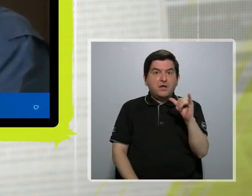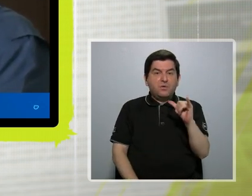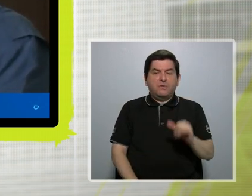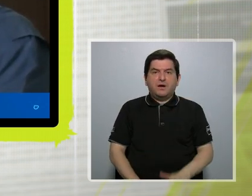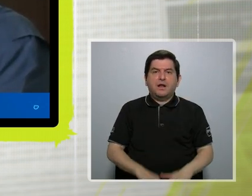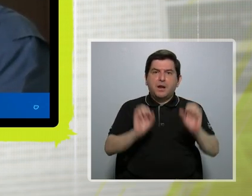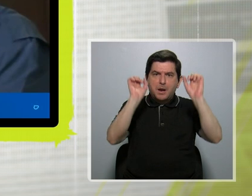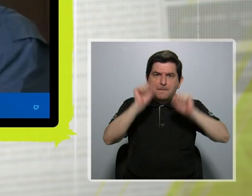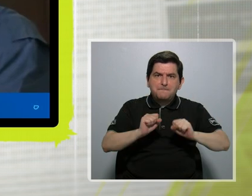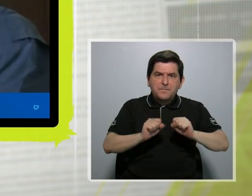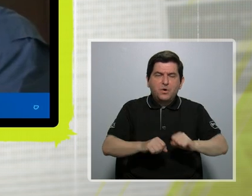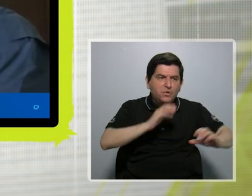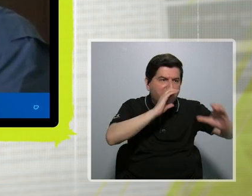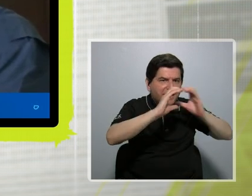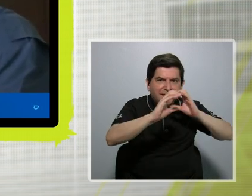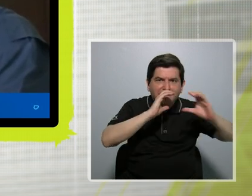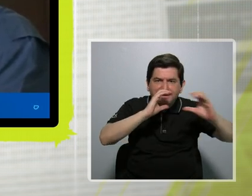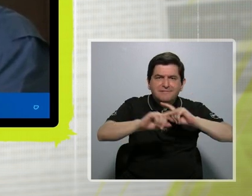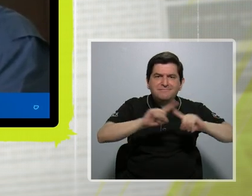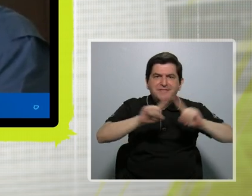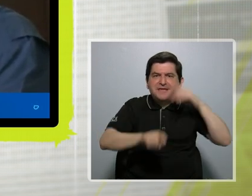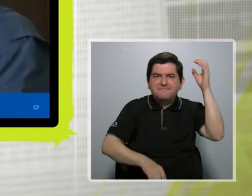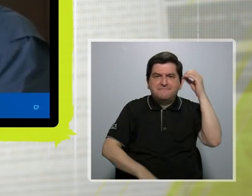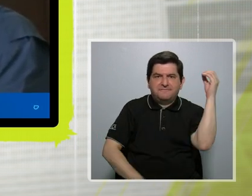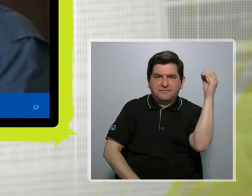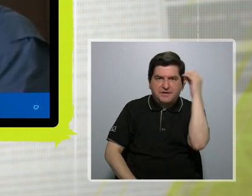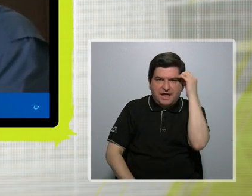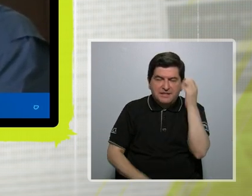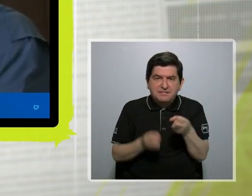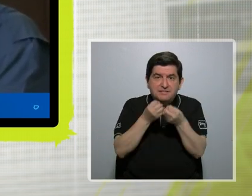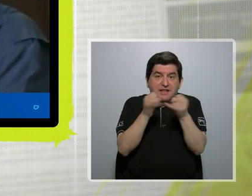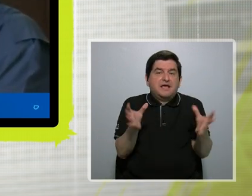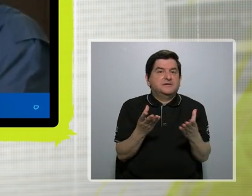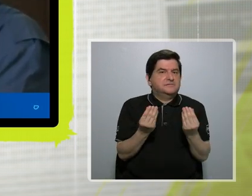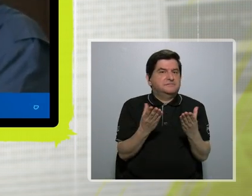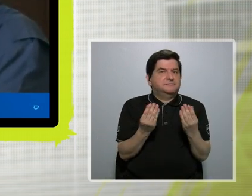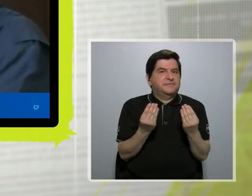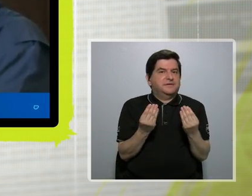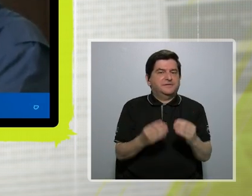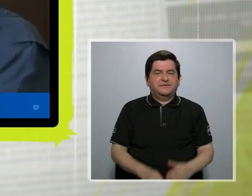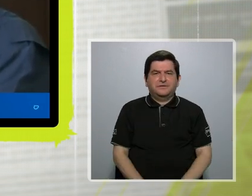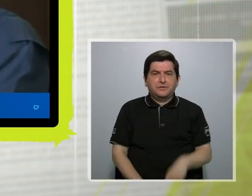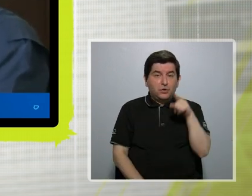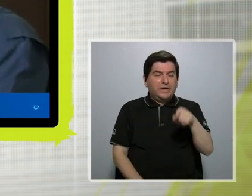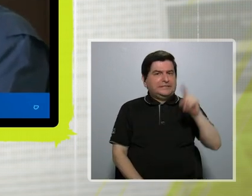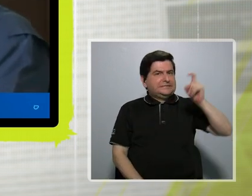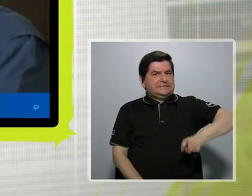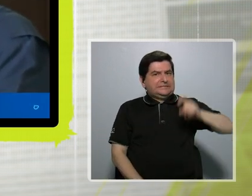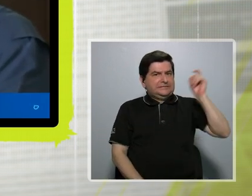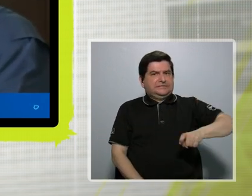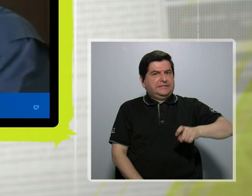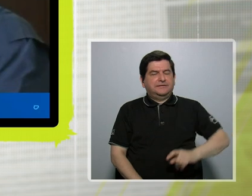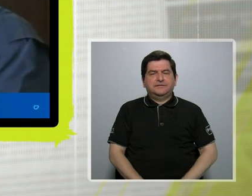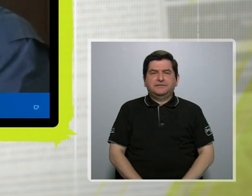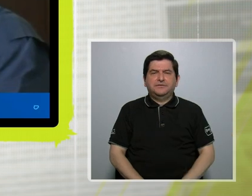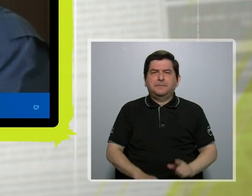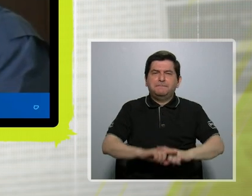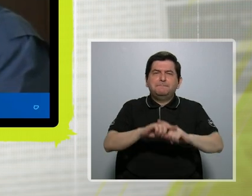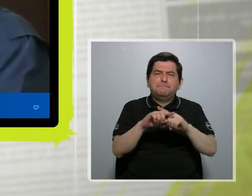poder transmitir diferentes opiniones sin temor. Sin temor, eso es esencial. Pero